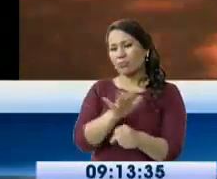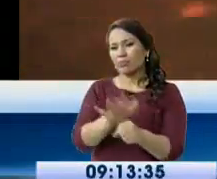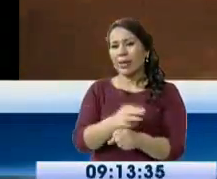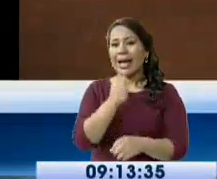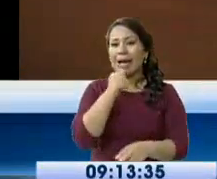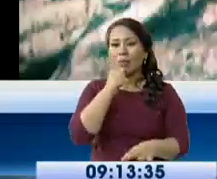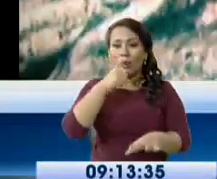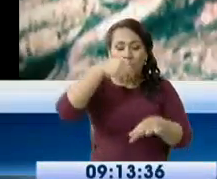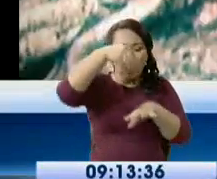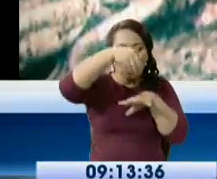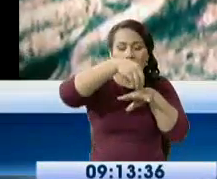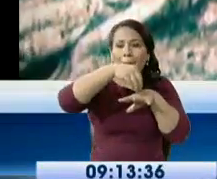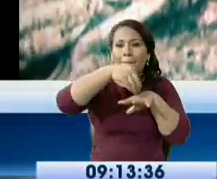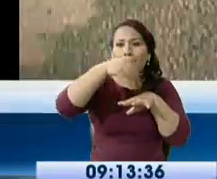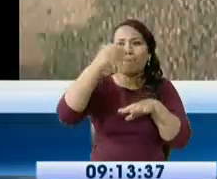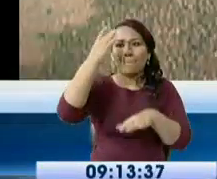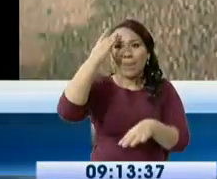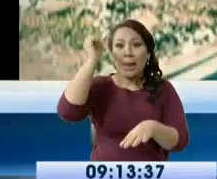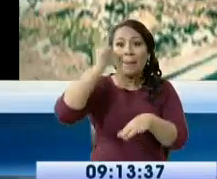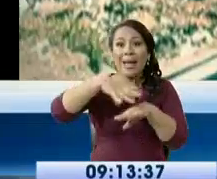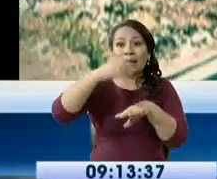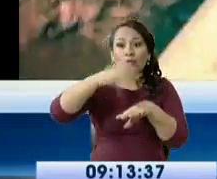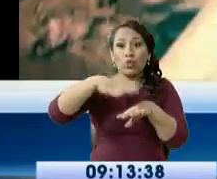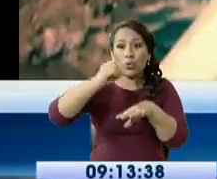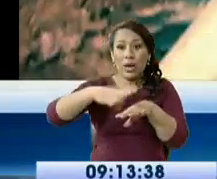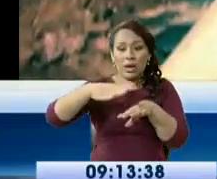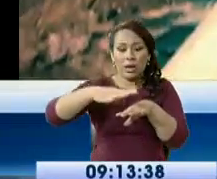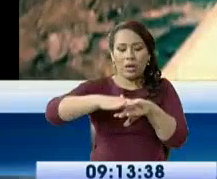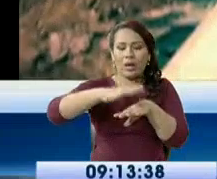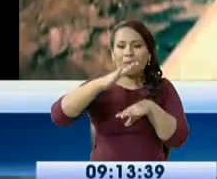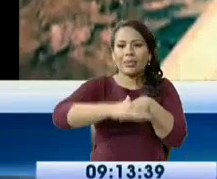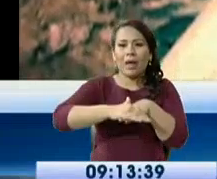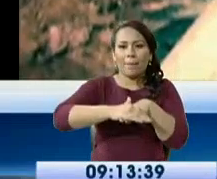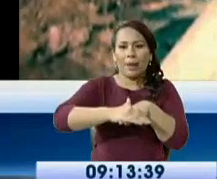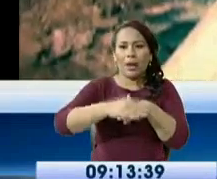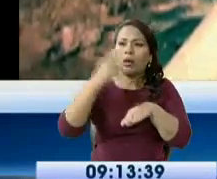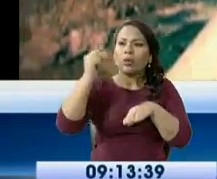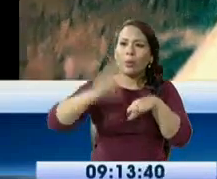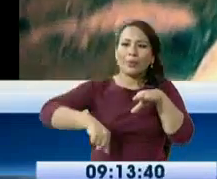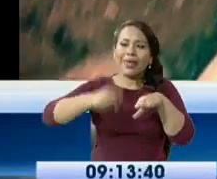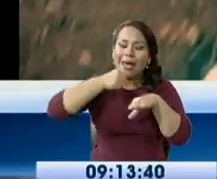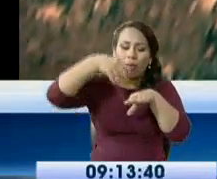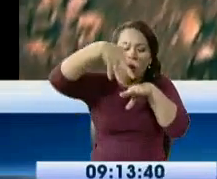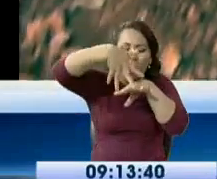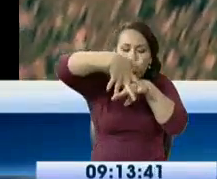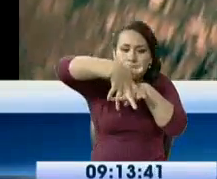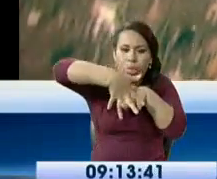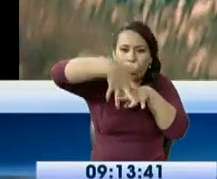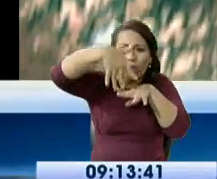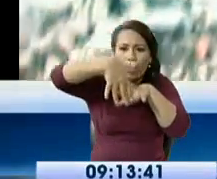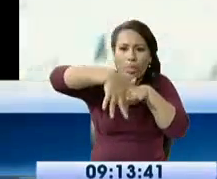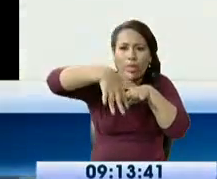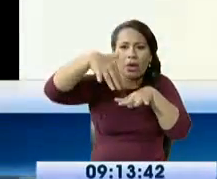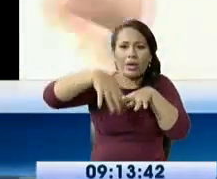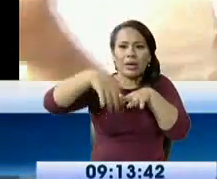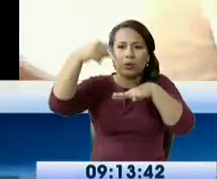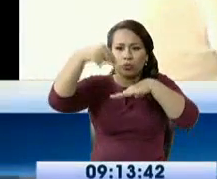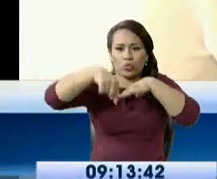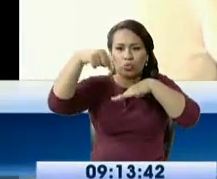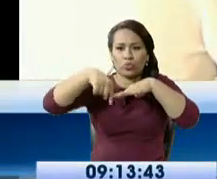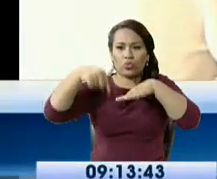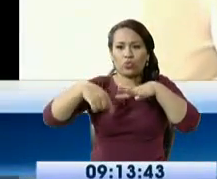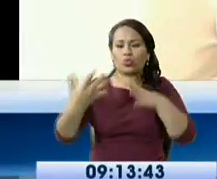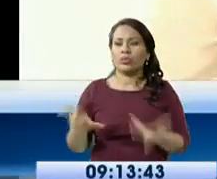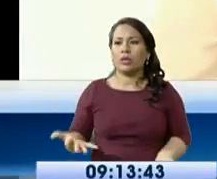cuando llueve, es la basura, que tapona las alcantarillas, zanjas y demás sistemas de drenaje pluvial. Nosotros